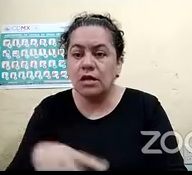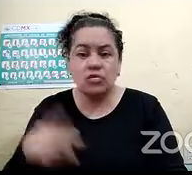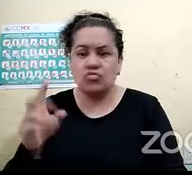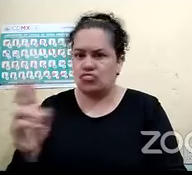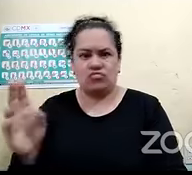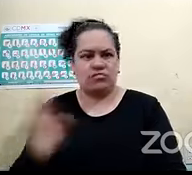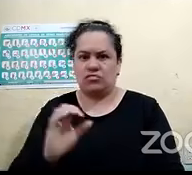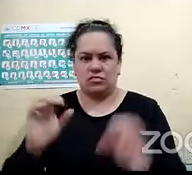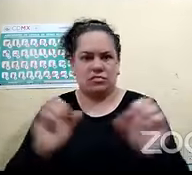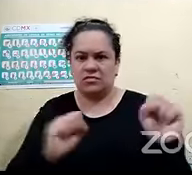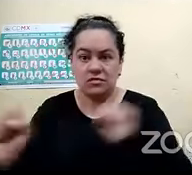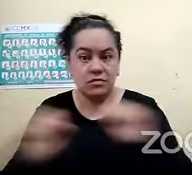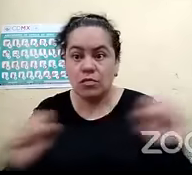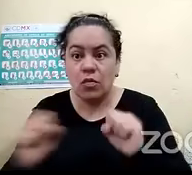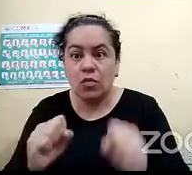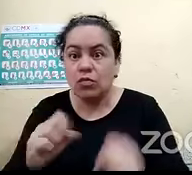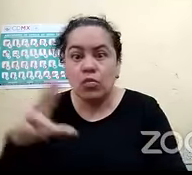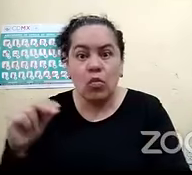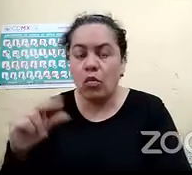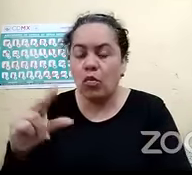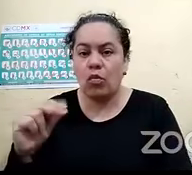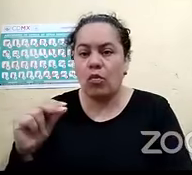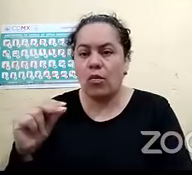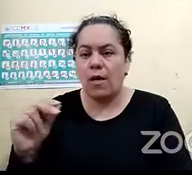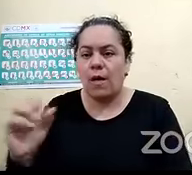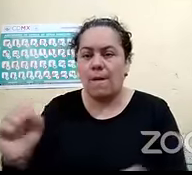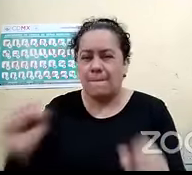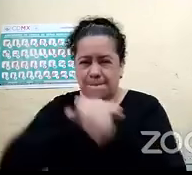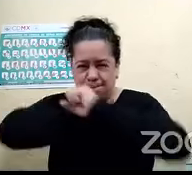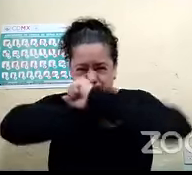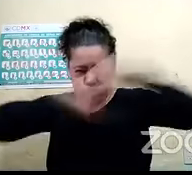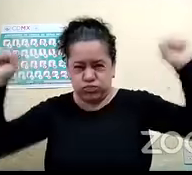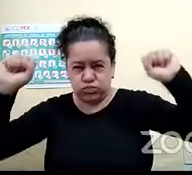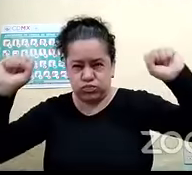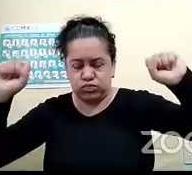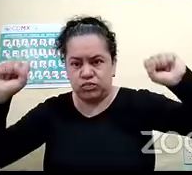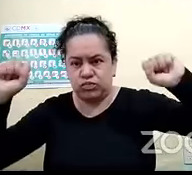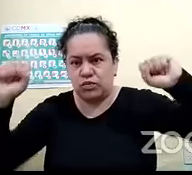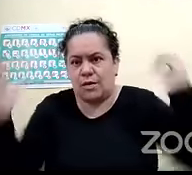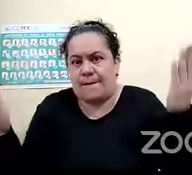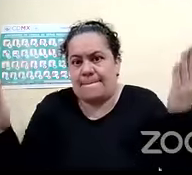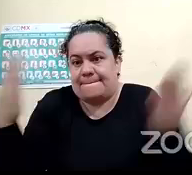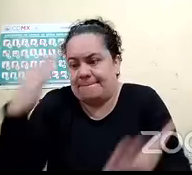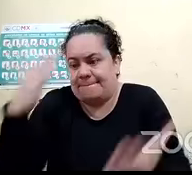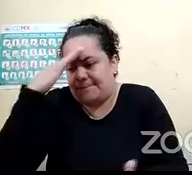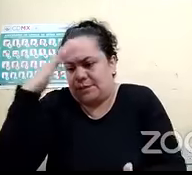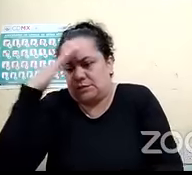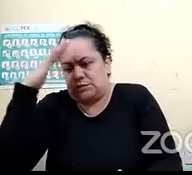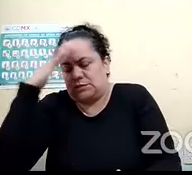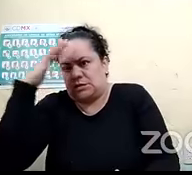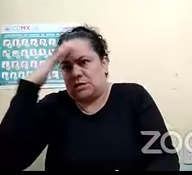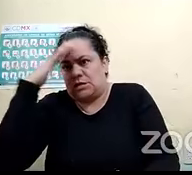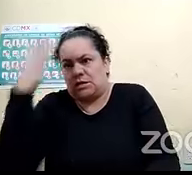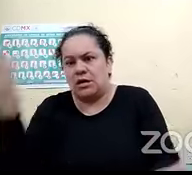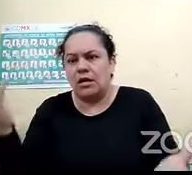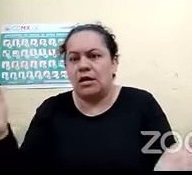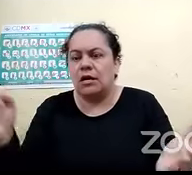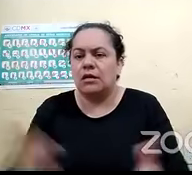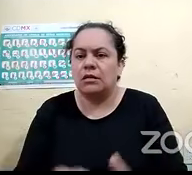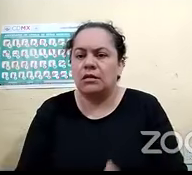entonces nosotros salimos conscientes de que era un sismo la alarma cuando nos pusieron una alarma de bomba